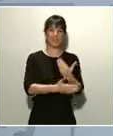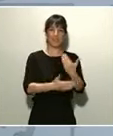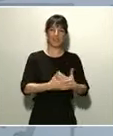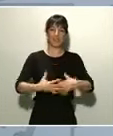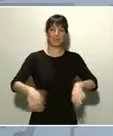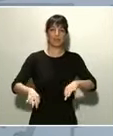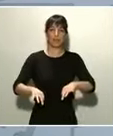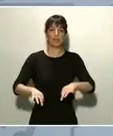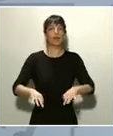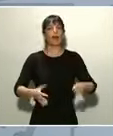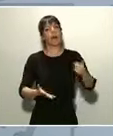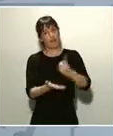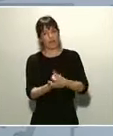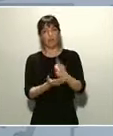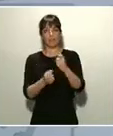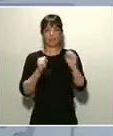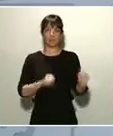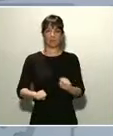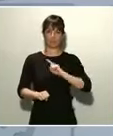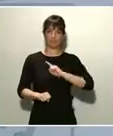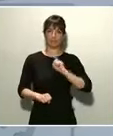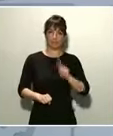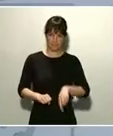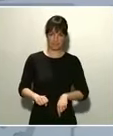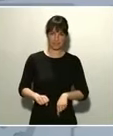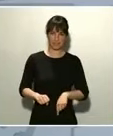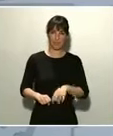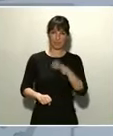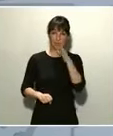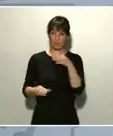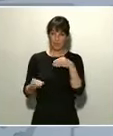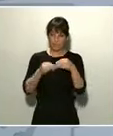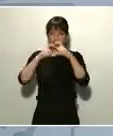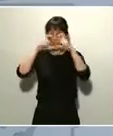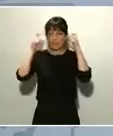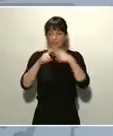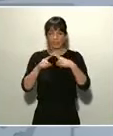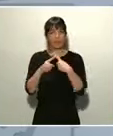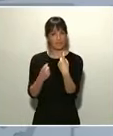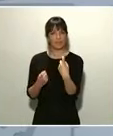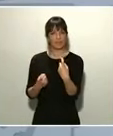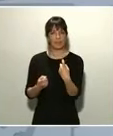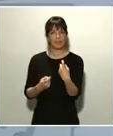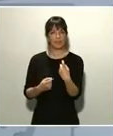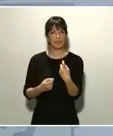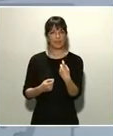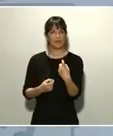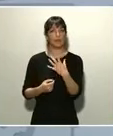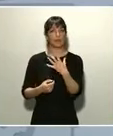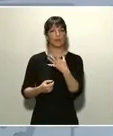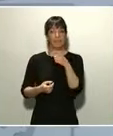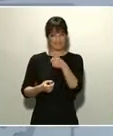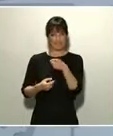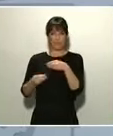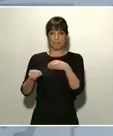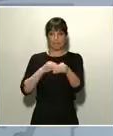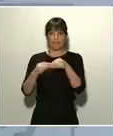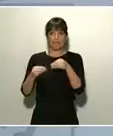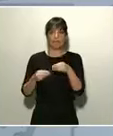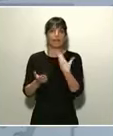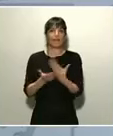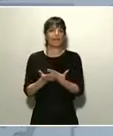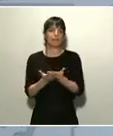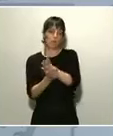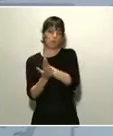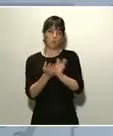Vamos a necesitar protegernos y por eso vamos a necesitar ese material. Y ese material lo podemos, digamos, garantizar de dos formas, que es lo que estamos